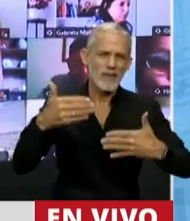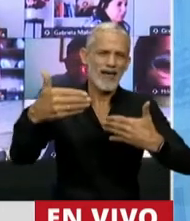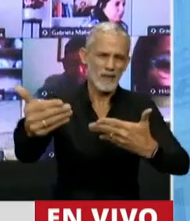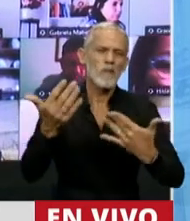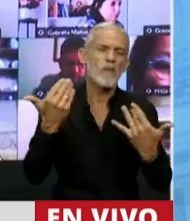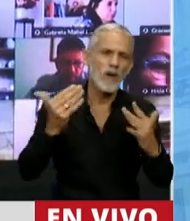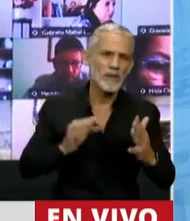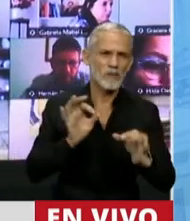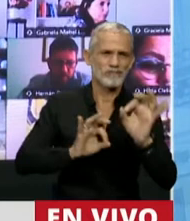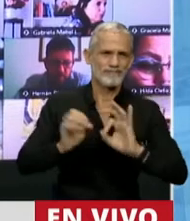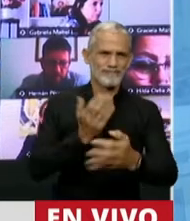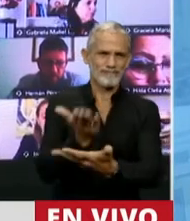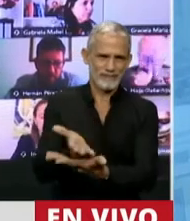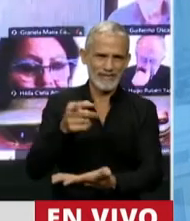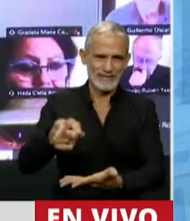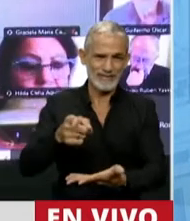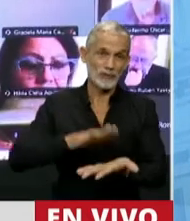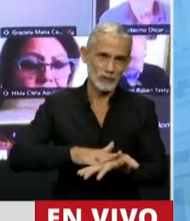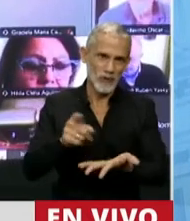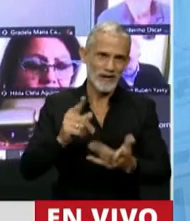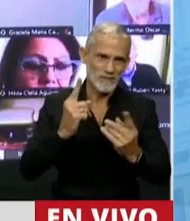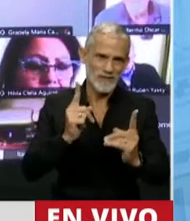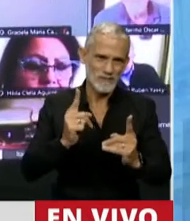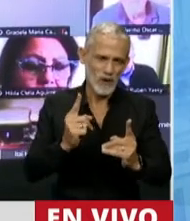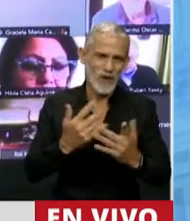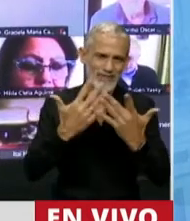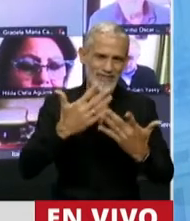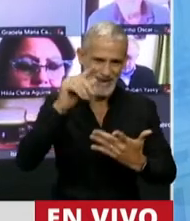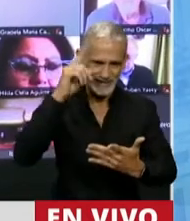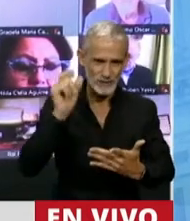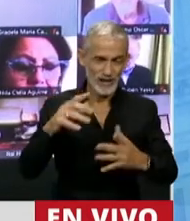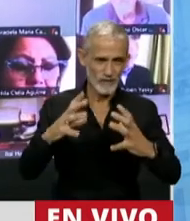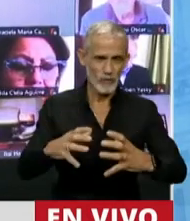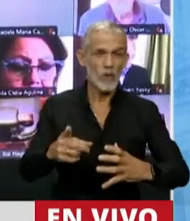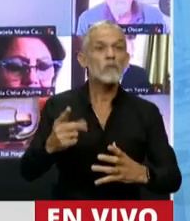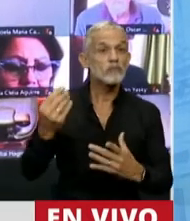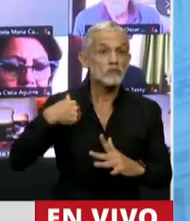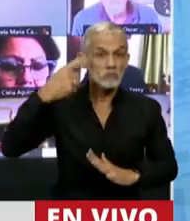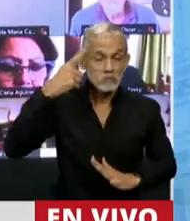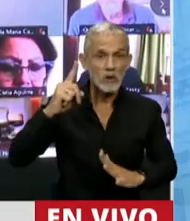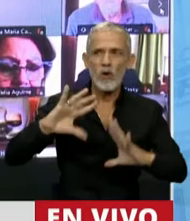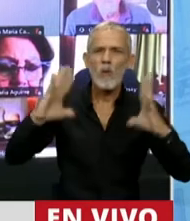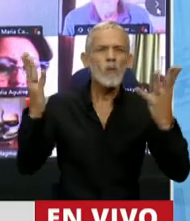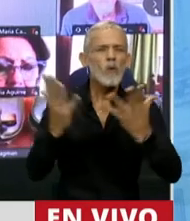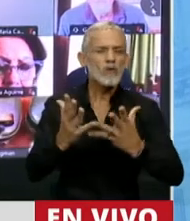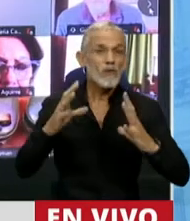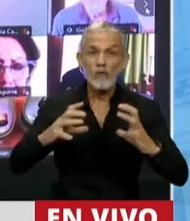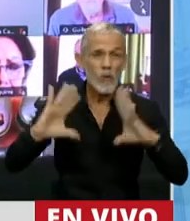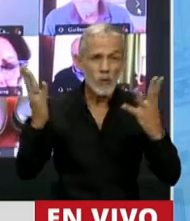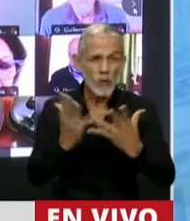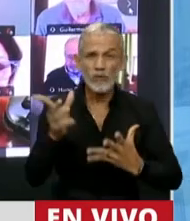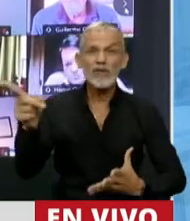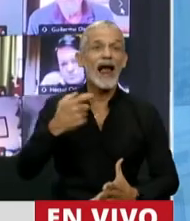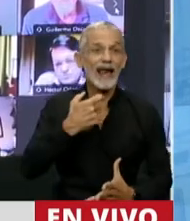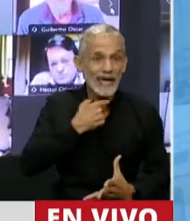adelante porque tengo entendido que el fútbol mundial quiere declarar